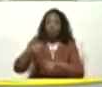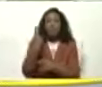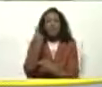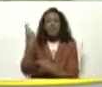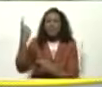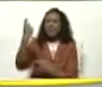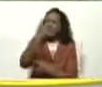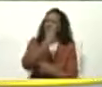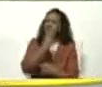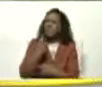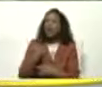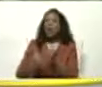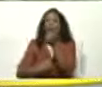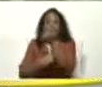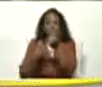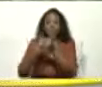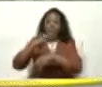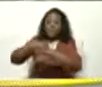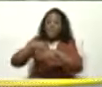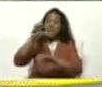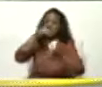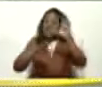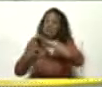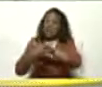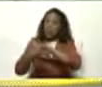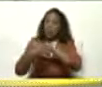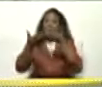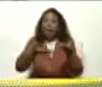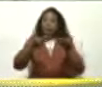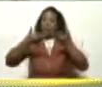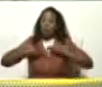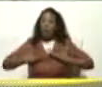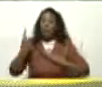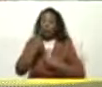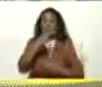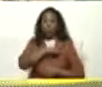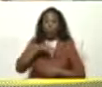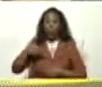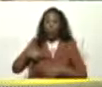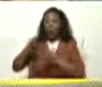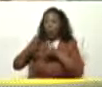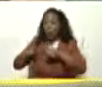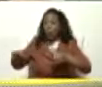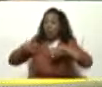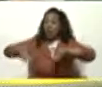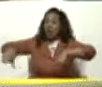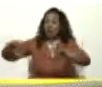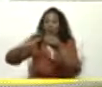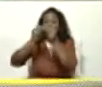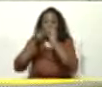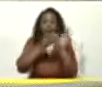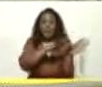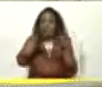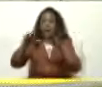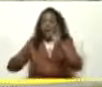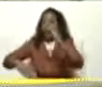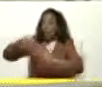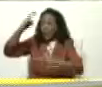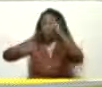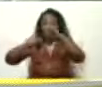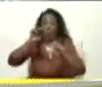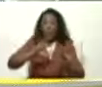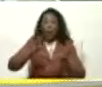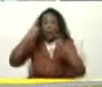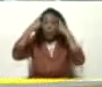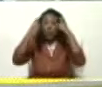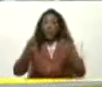todo eso también Con el apoyo De la ministra De ciencia y tecnología Porque nosotros Vamos habilitando Un laboratorio Y ella inmediatamente Viene Se reúne con